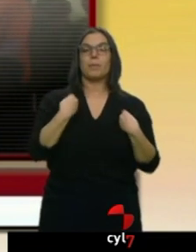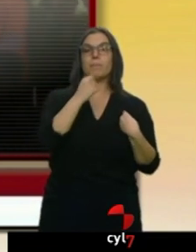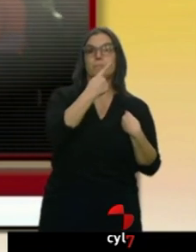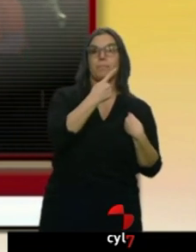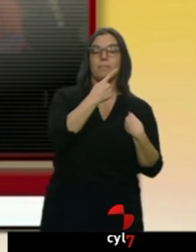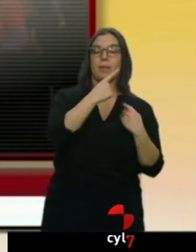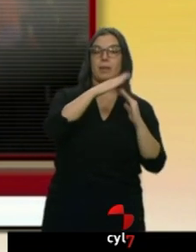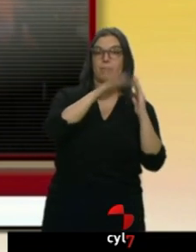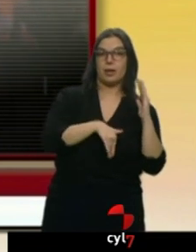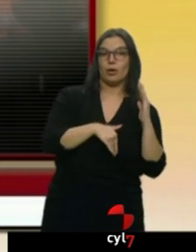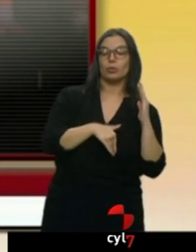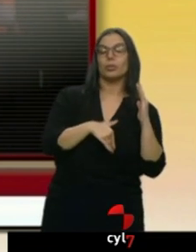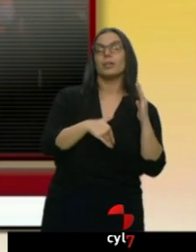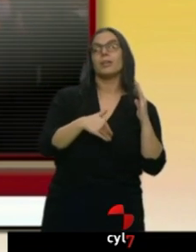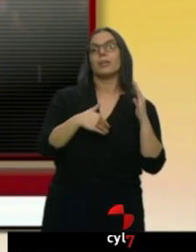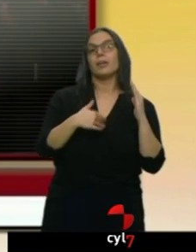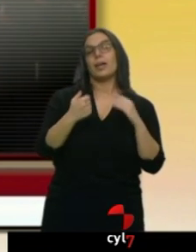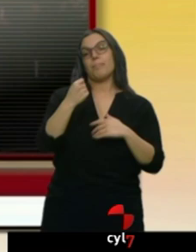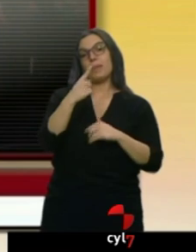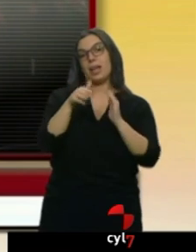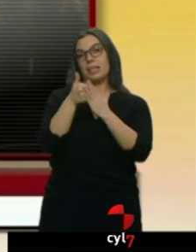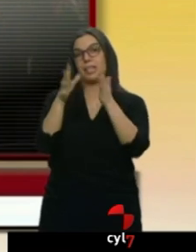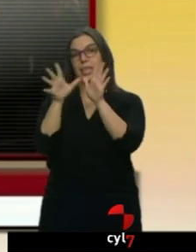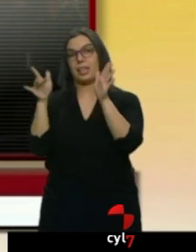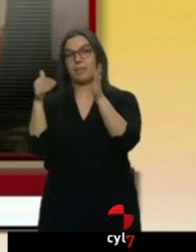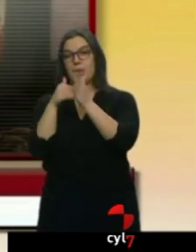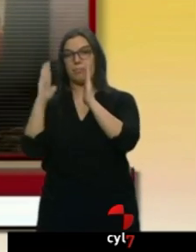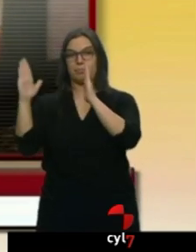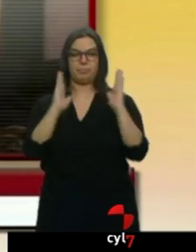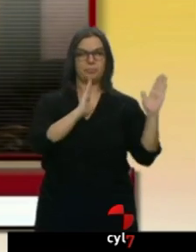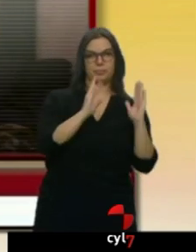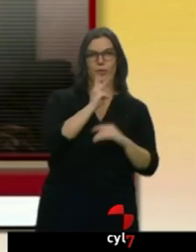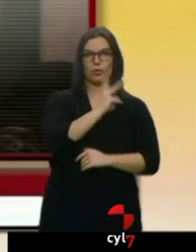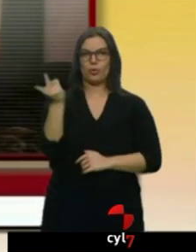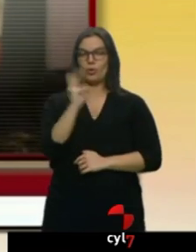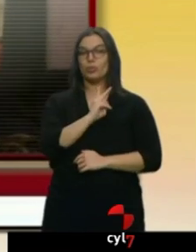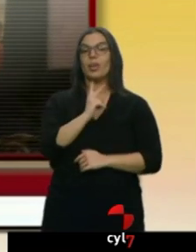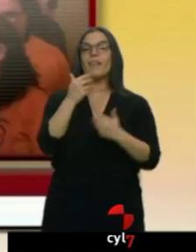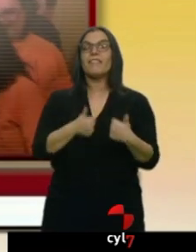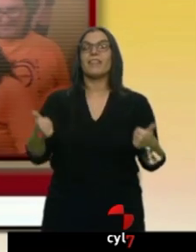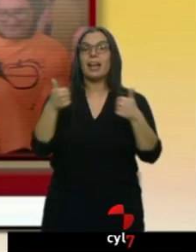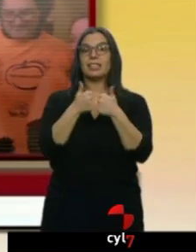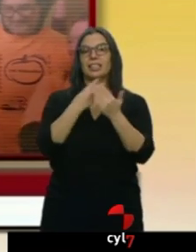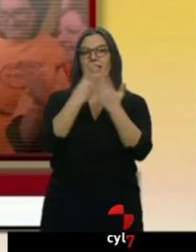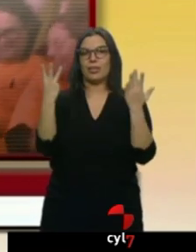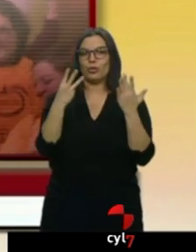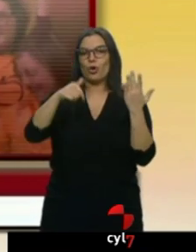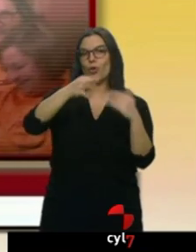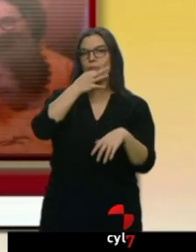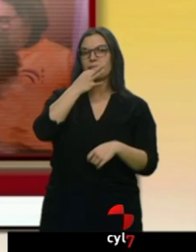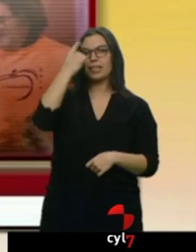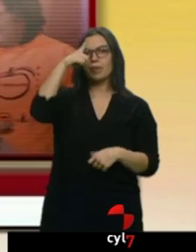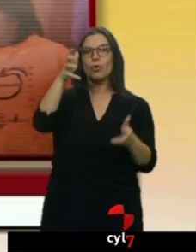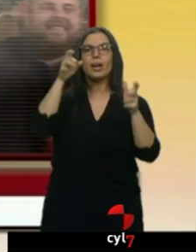de los que tienen entre 1.000 y 10.000. Tenemos 18 finalistas y esta tarde conoceremos a los ganadores. La ceremonia se celebrará en Valladolid.